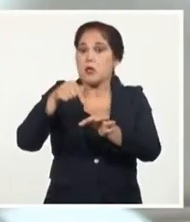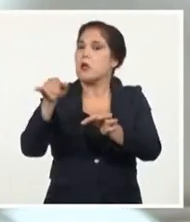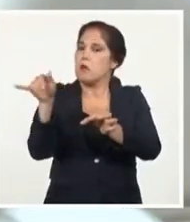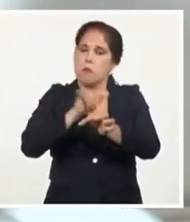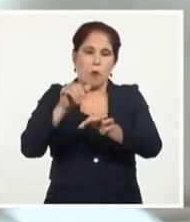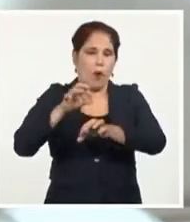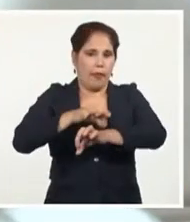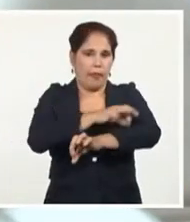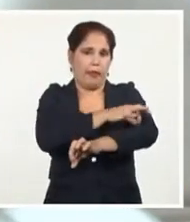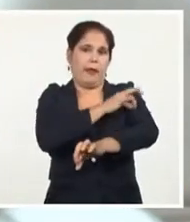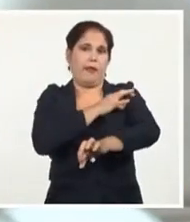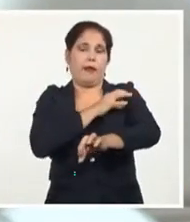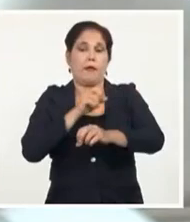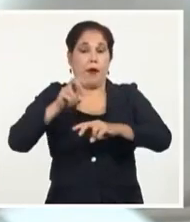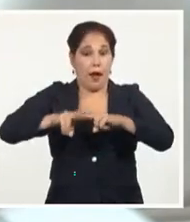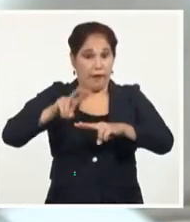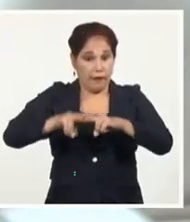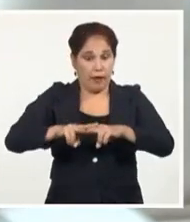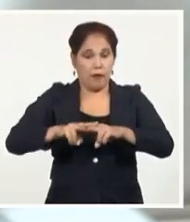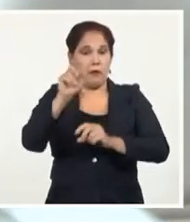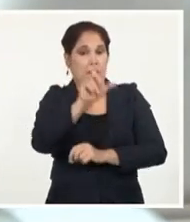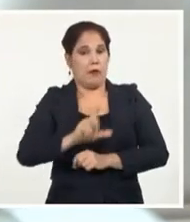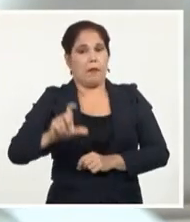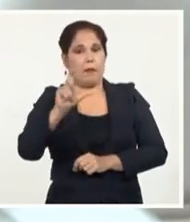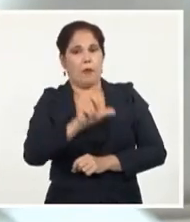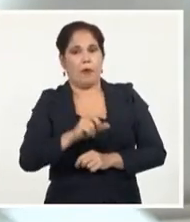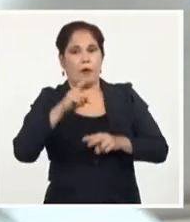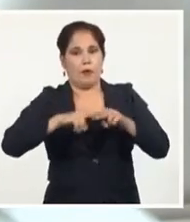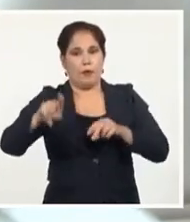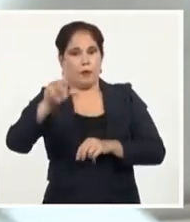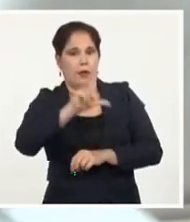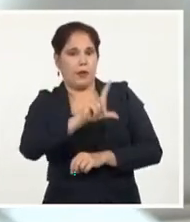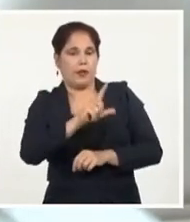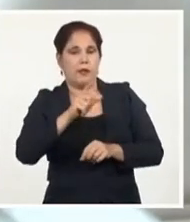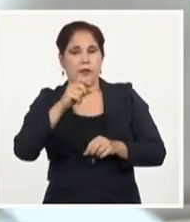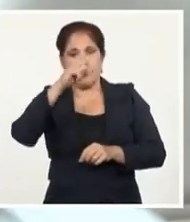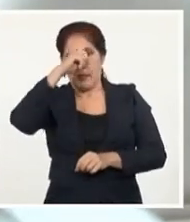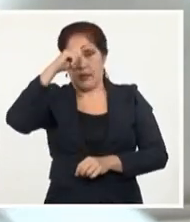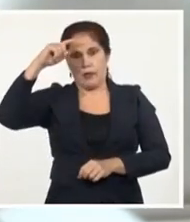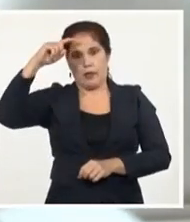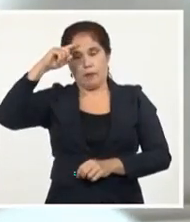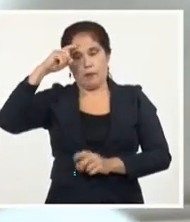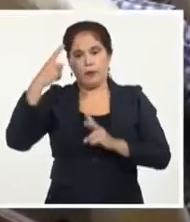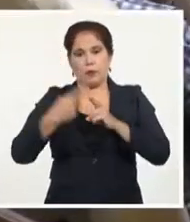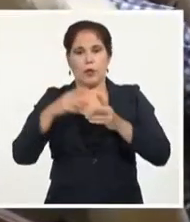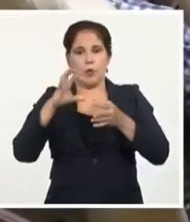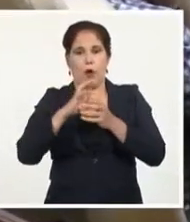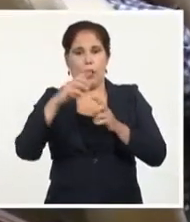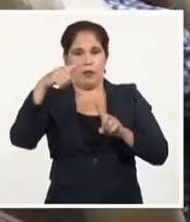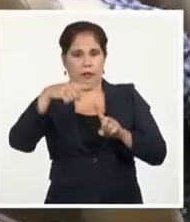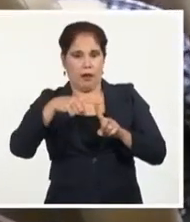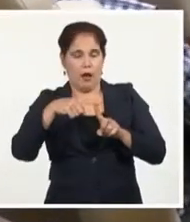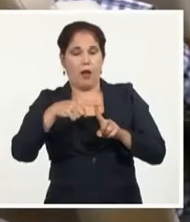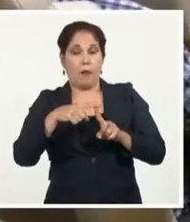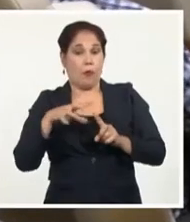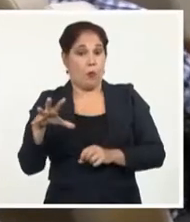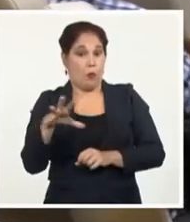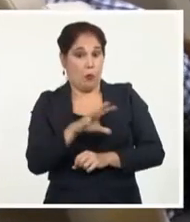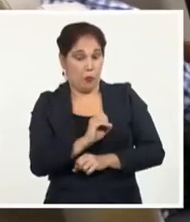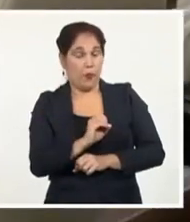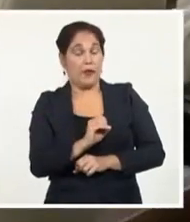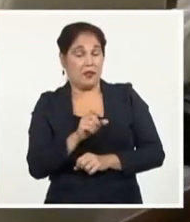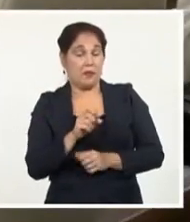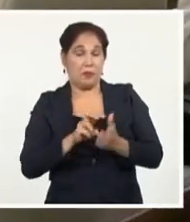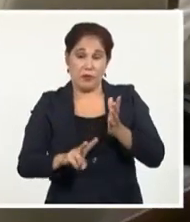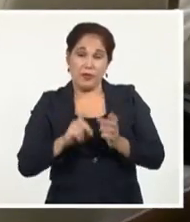Juventud, La Habana, Camagüey, Holguín, Santiespíritu y Guantánamo. De igual manera, la máxima dirección